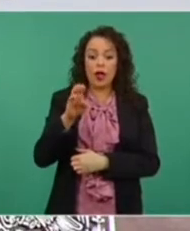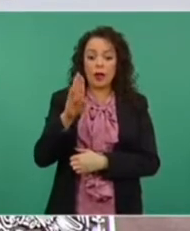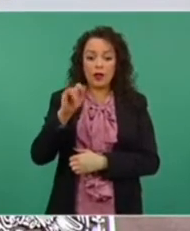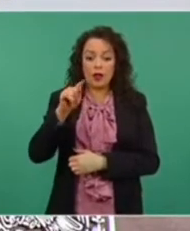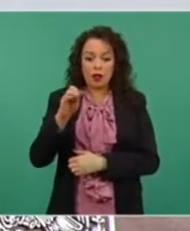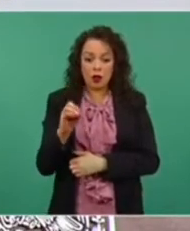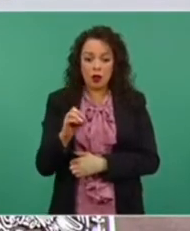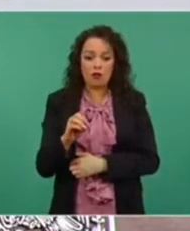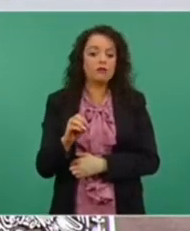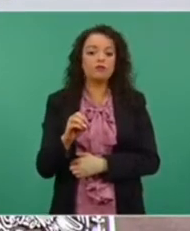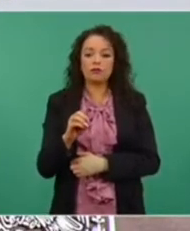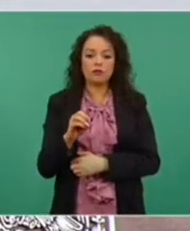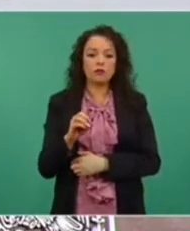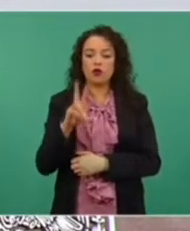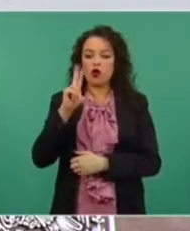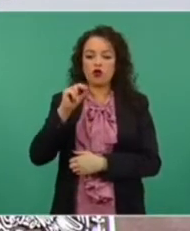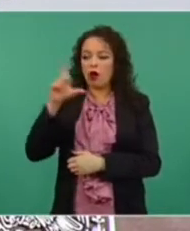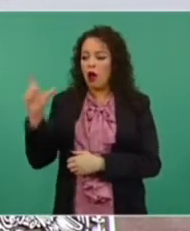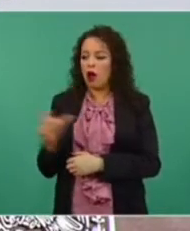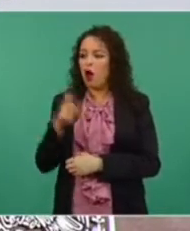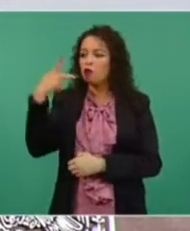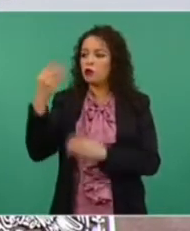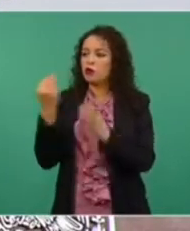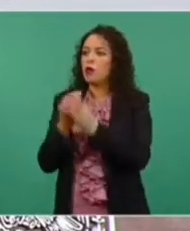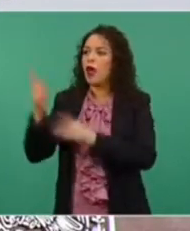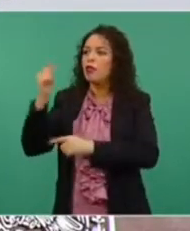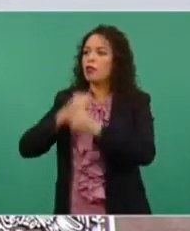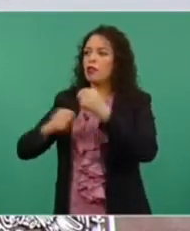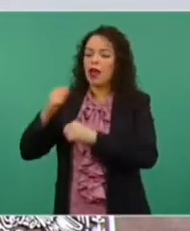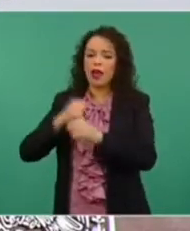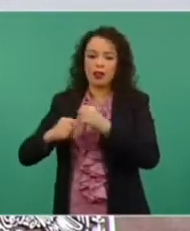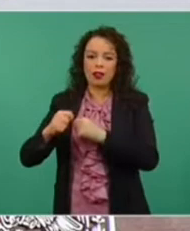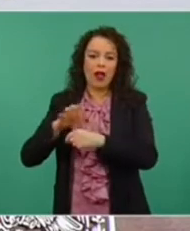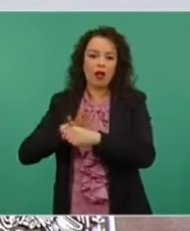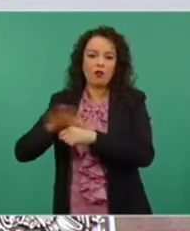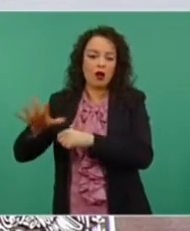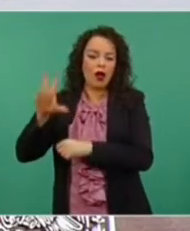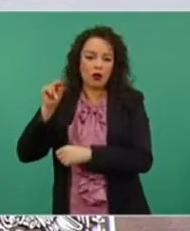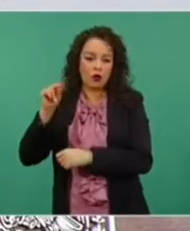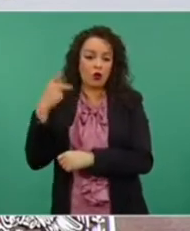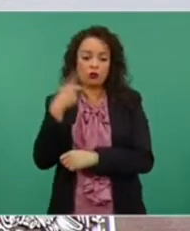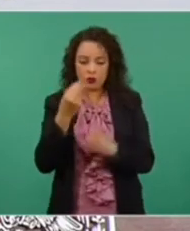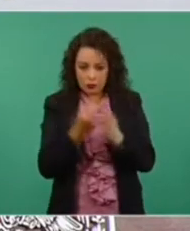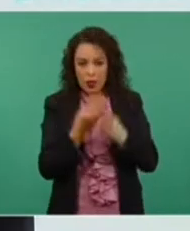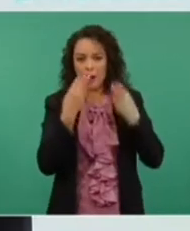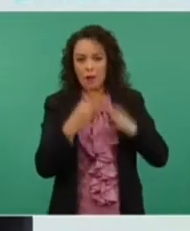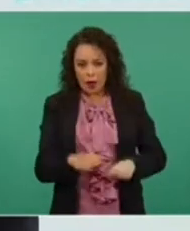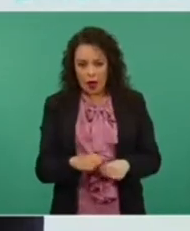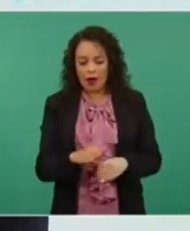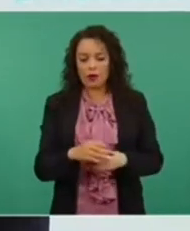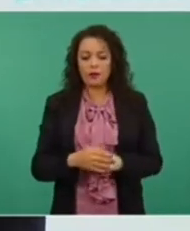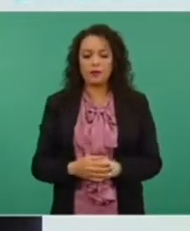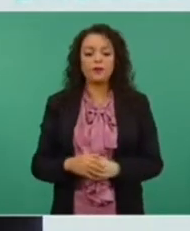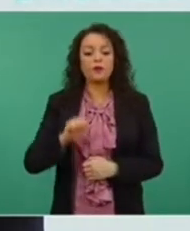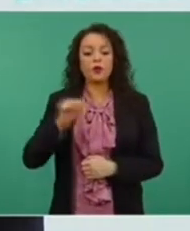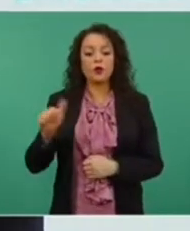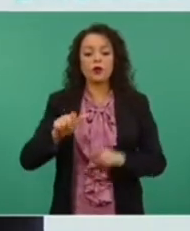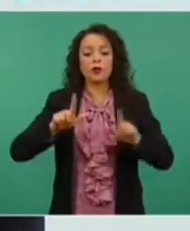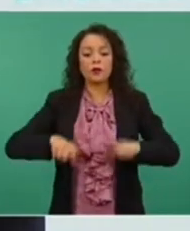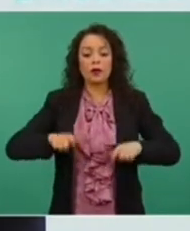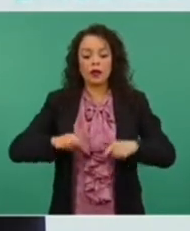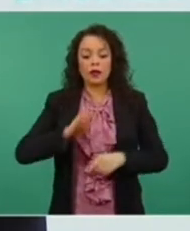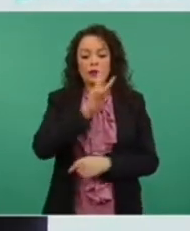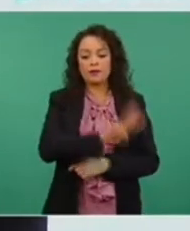departamentales. Esto es importante que se quede claro. Tenemos luego el portal web oficial que es